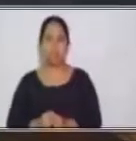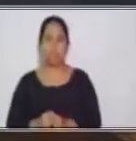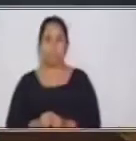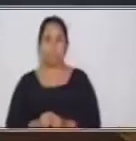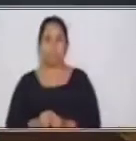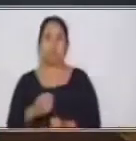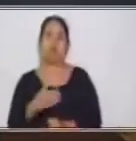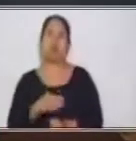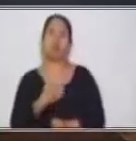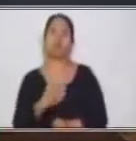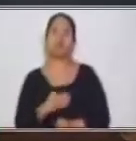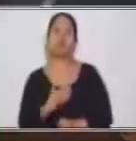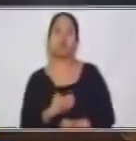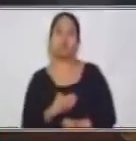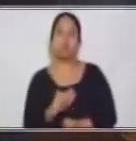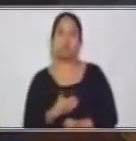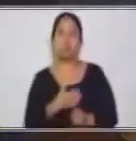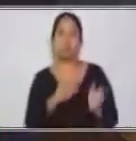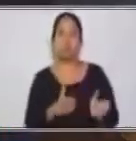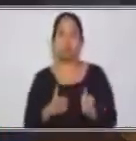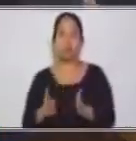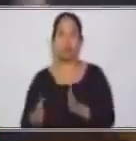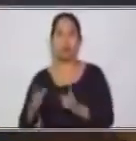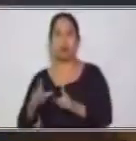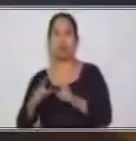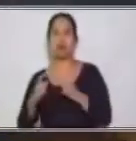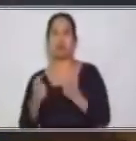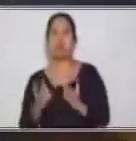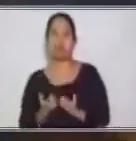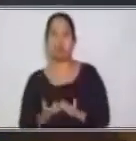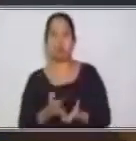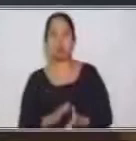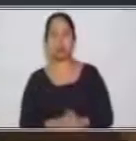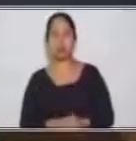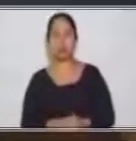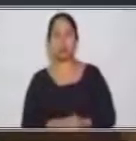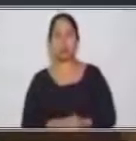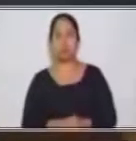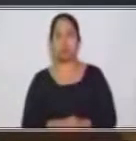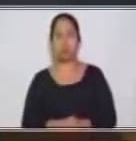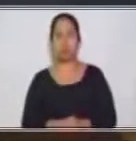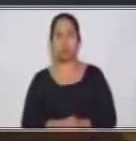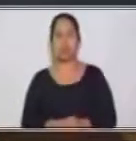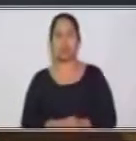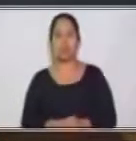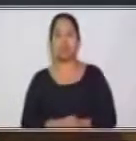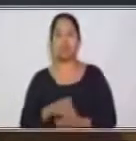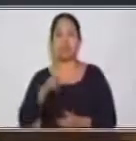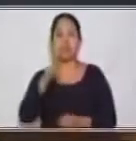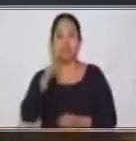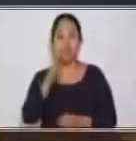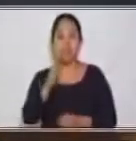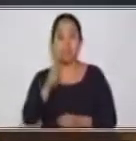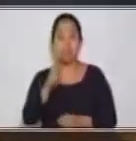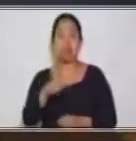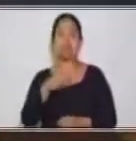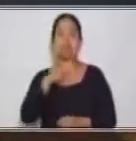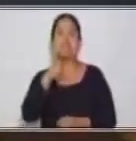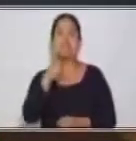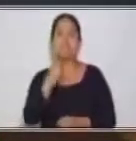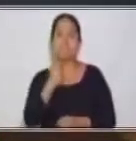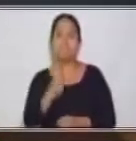docentes planifican las clases. Muy bien. ¿Cuál sería entonces para transformarlo en una oración en voz